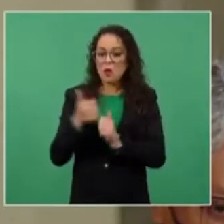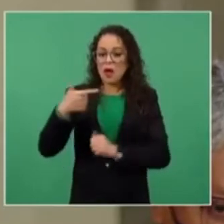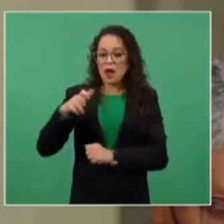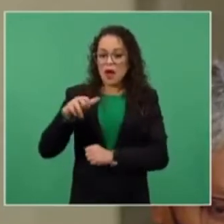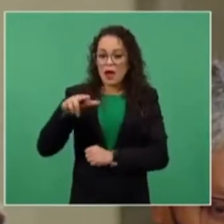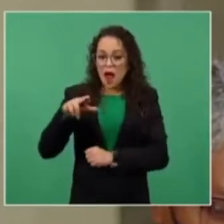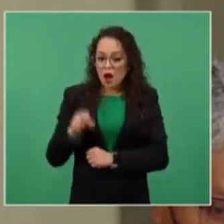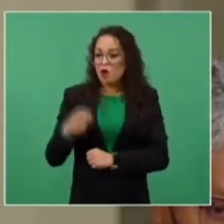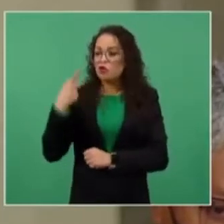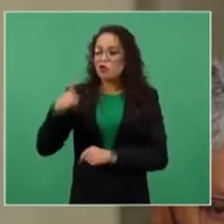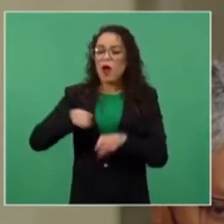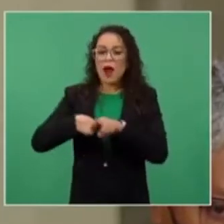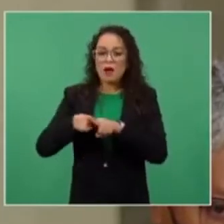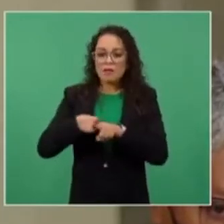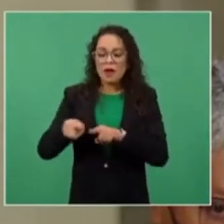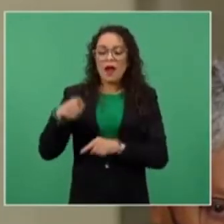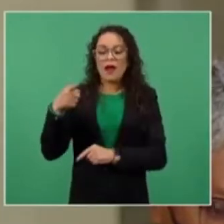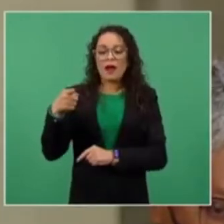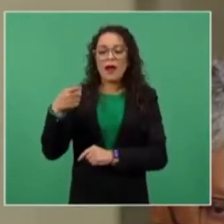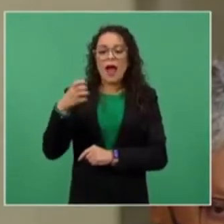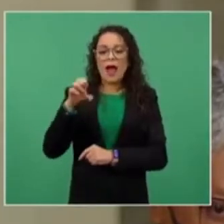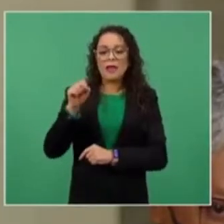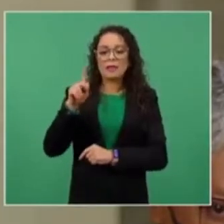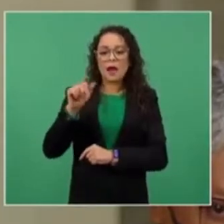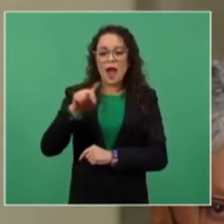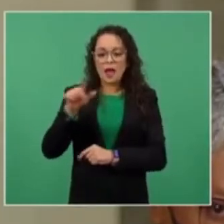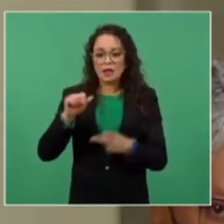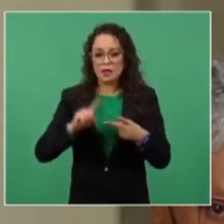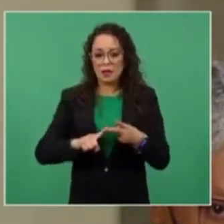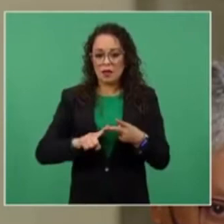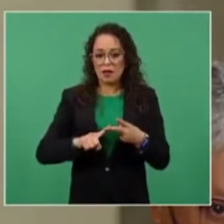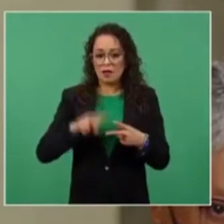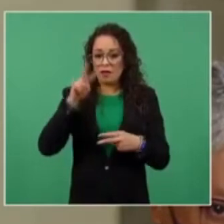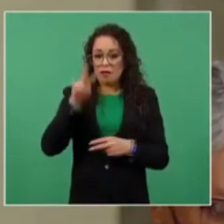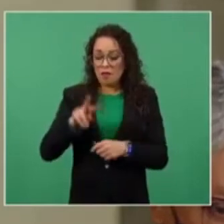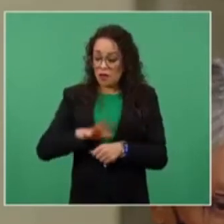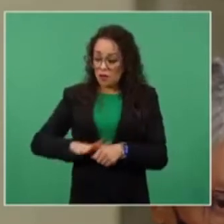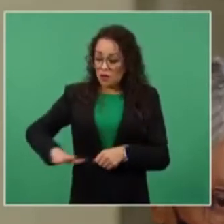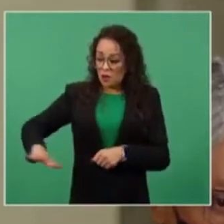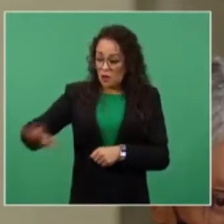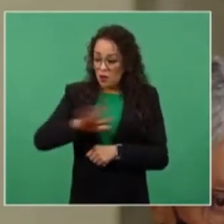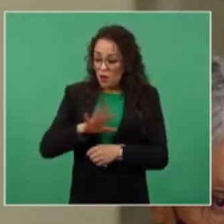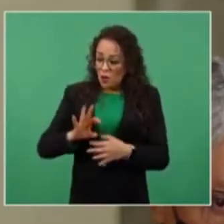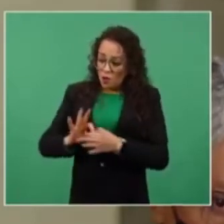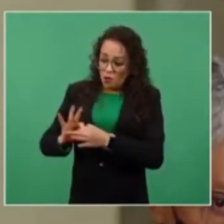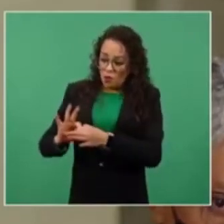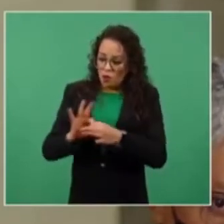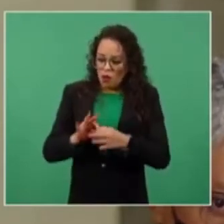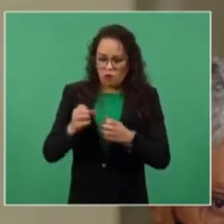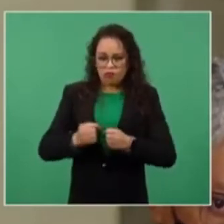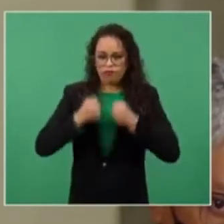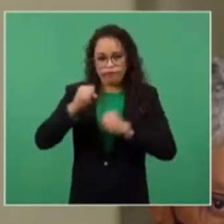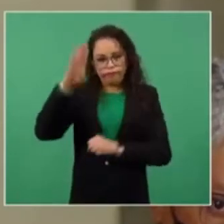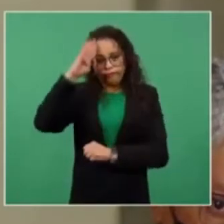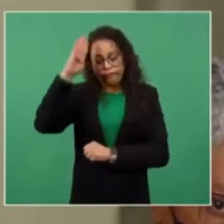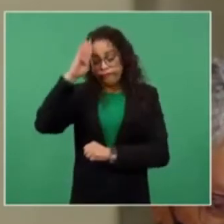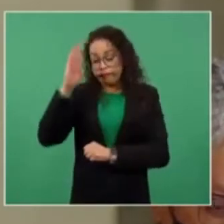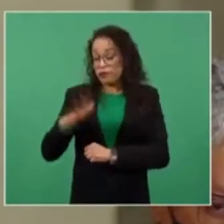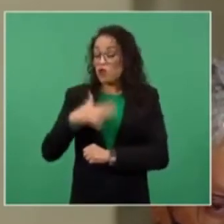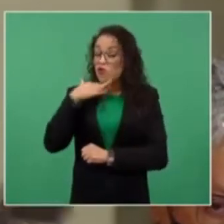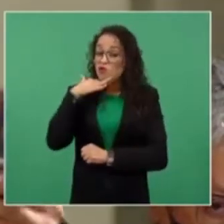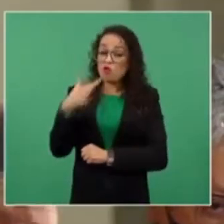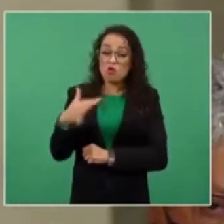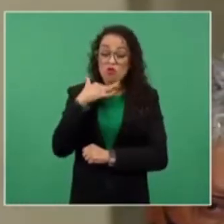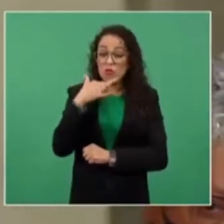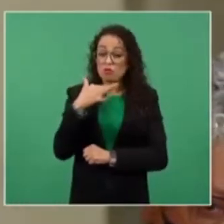hermana Esperanza García Luna, y que hay una red de corrupción muy fuerte en el mecanismo de corrupción. No soy la única,